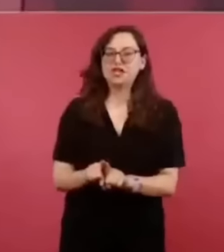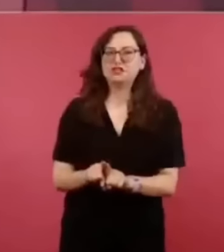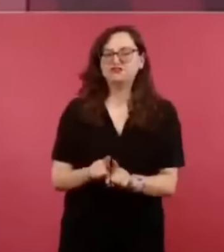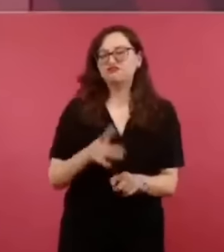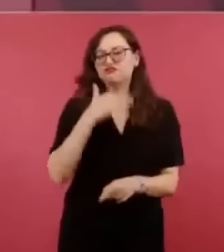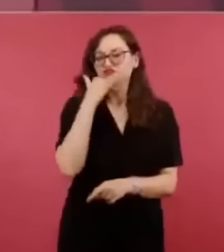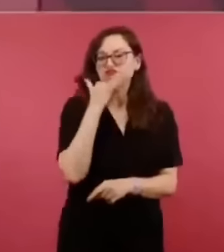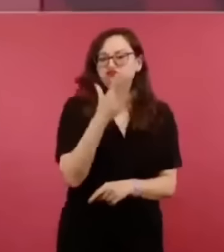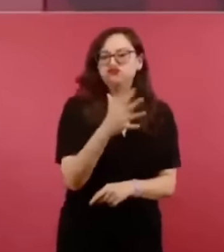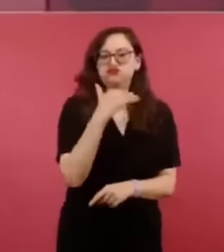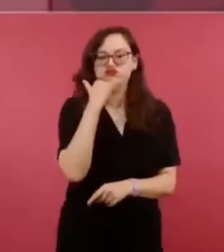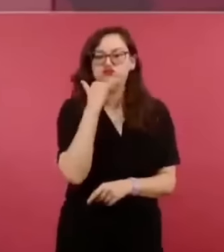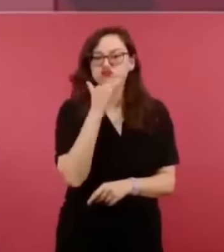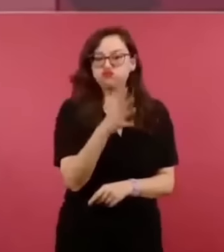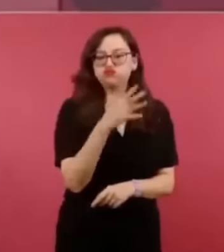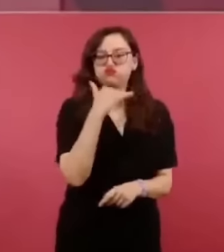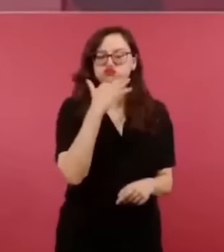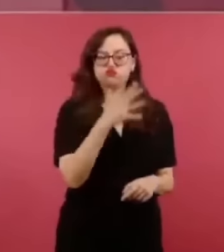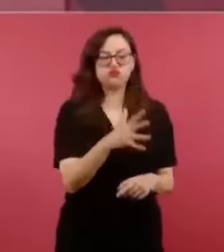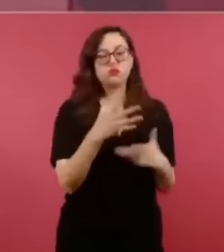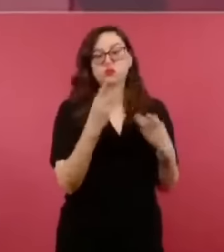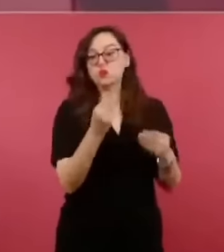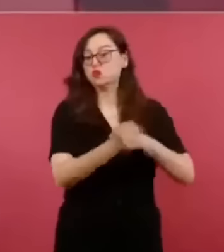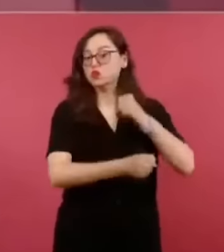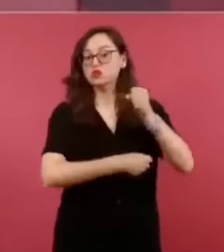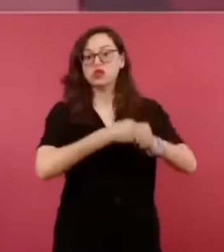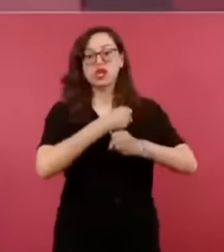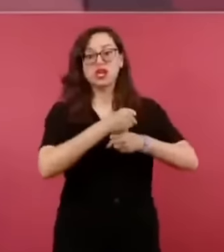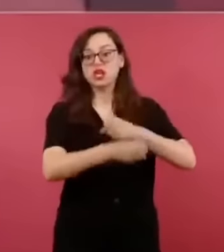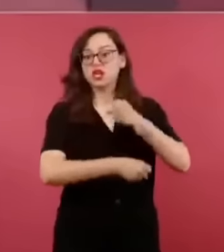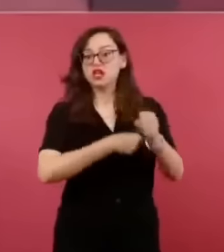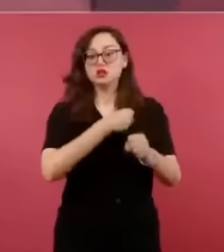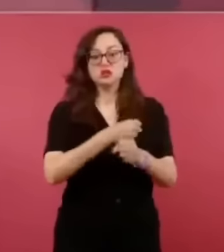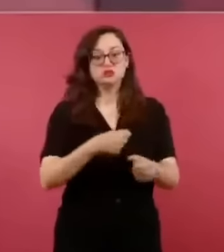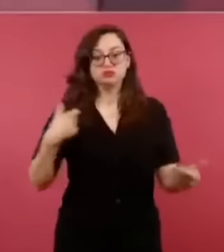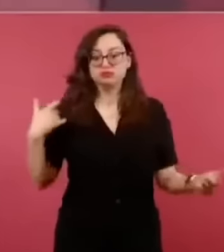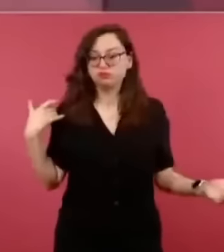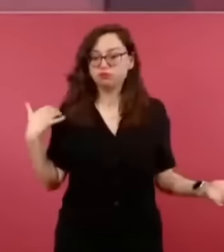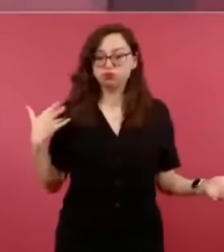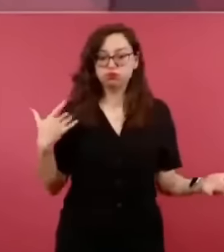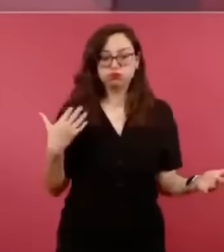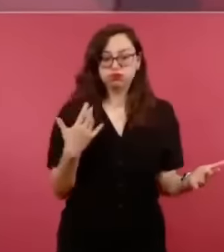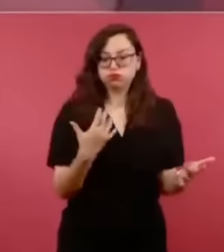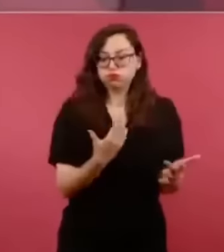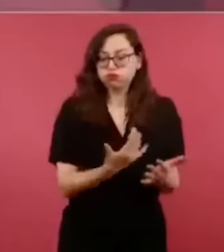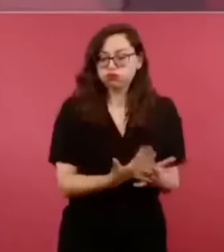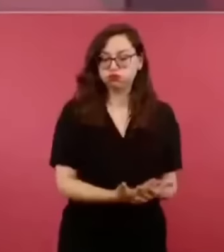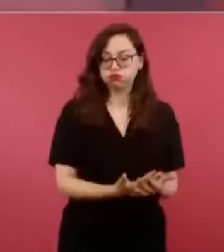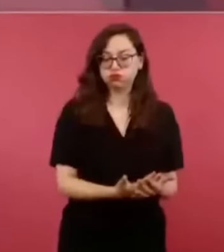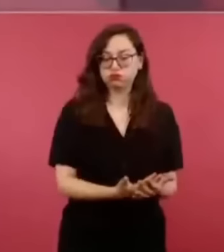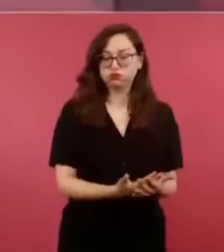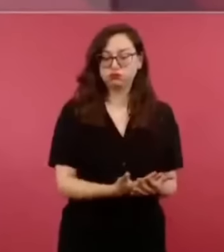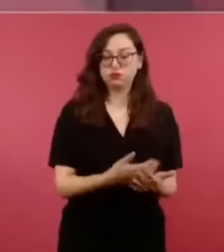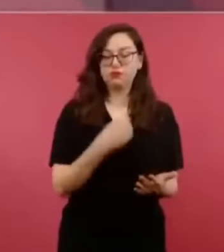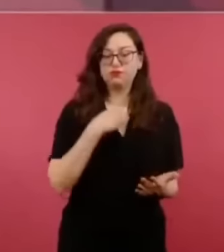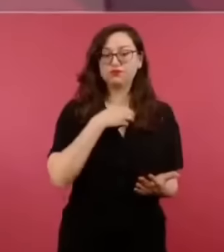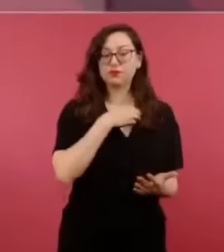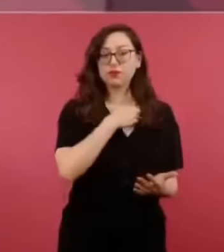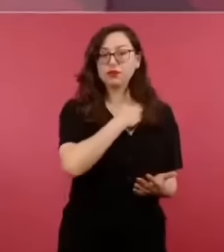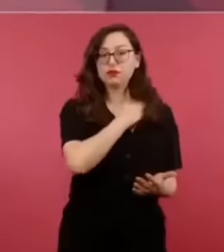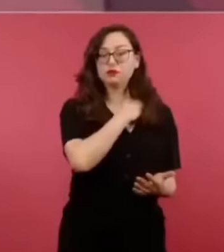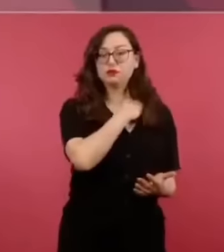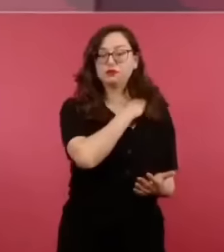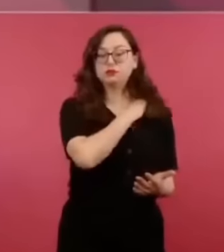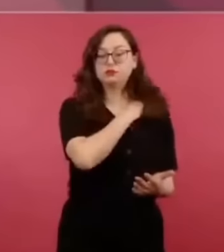corrupción, porque para llevar a cabo el